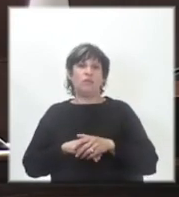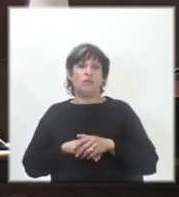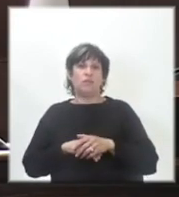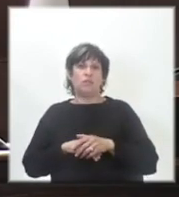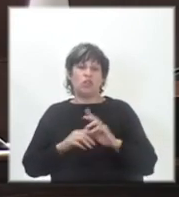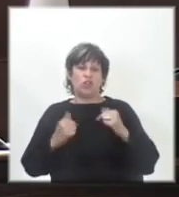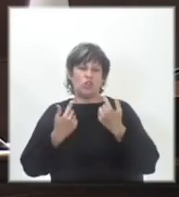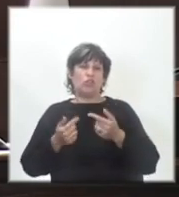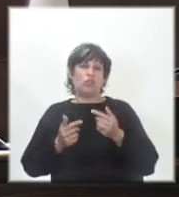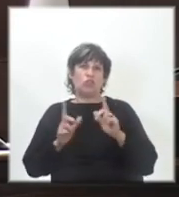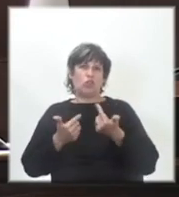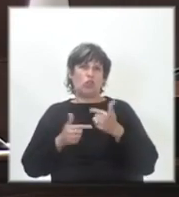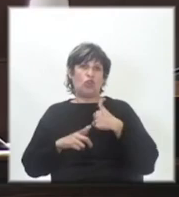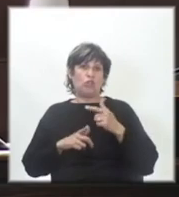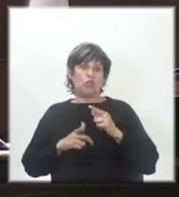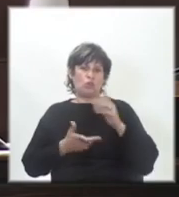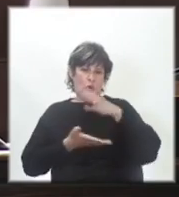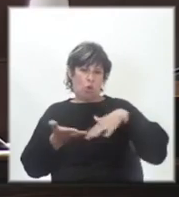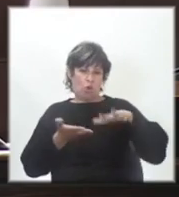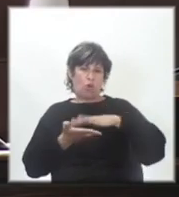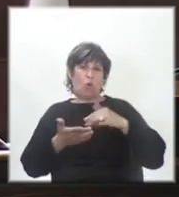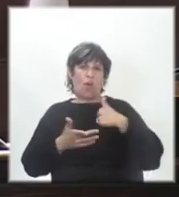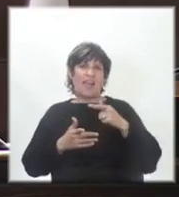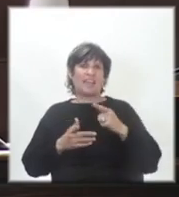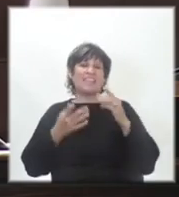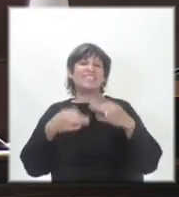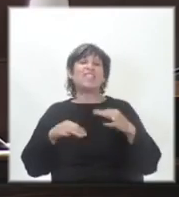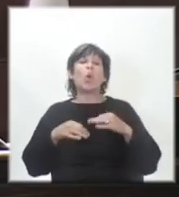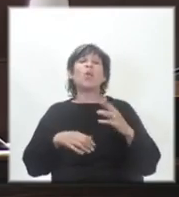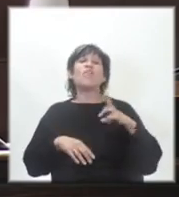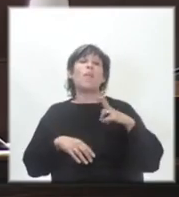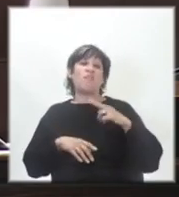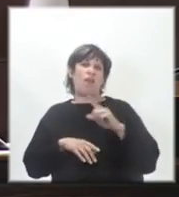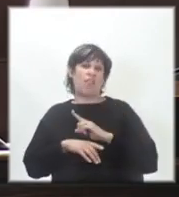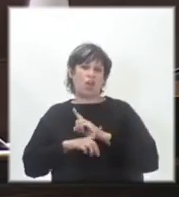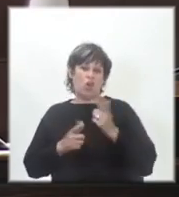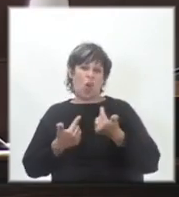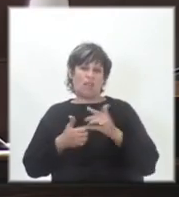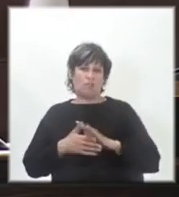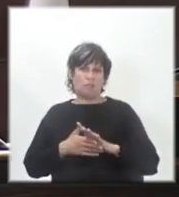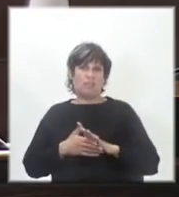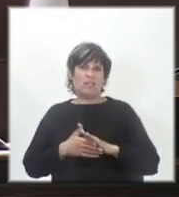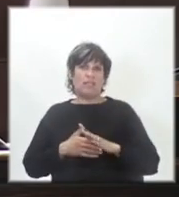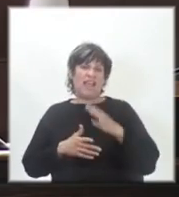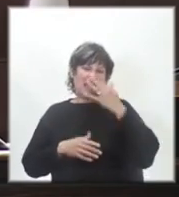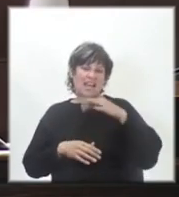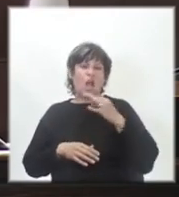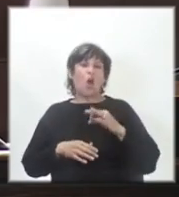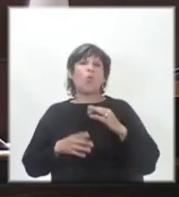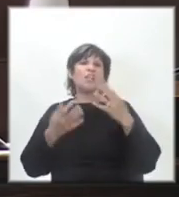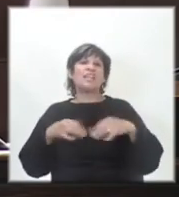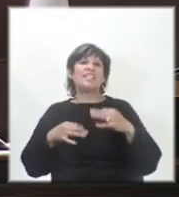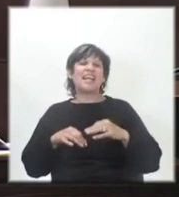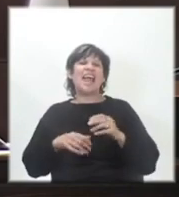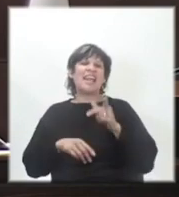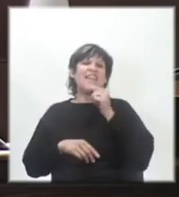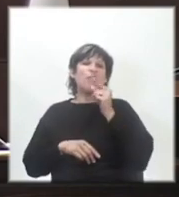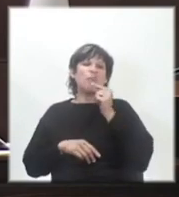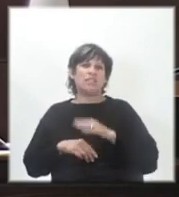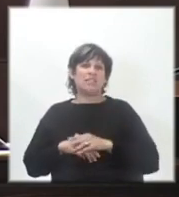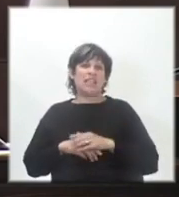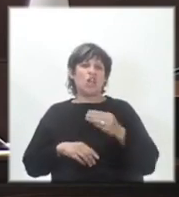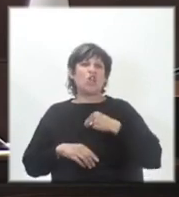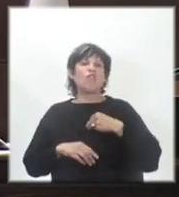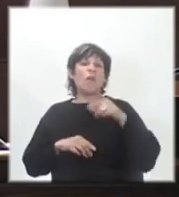Nosotros no tenemos en nuestro barrio seguridad privada. No hay. La única seguridad asegurada es la de la policía. Y